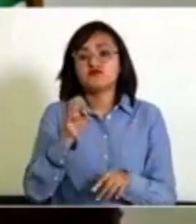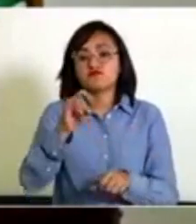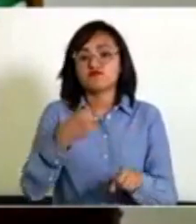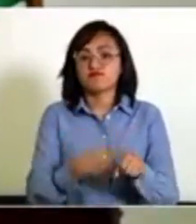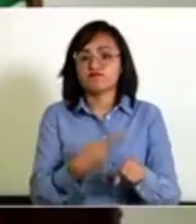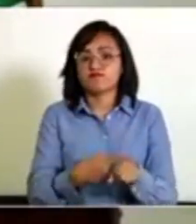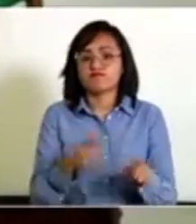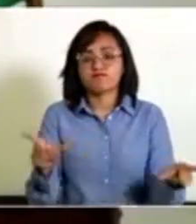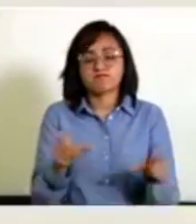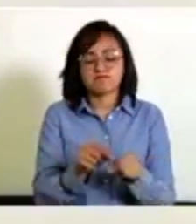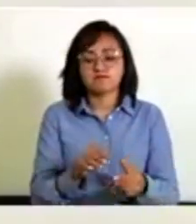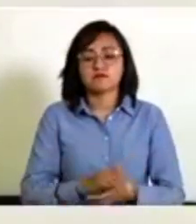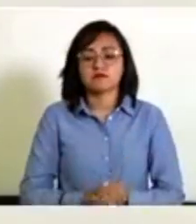Es cuanto.